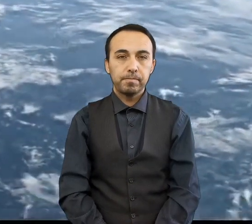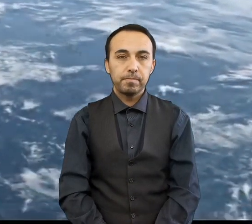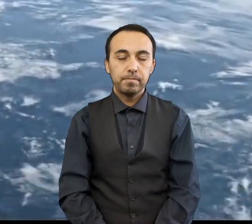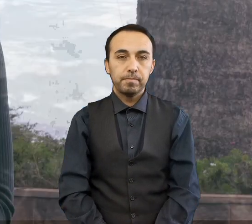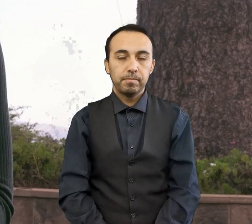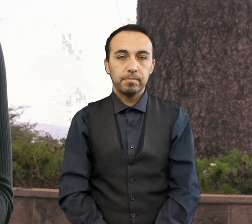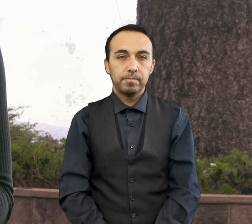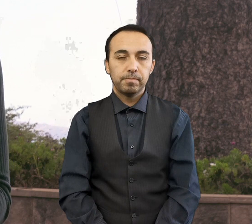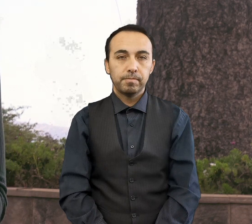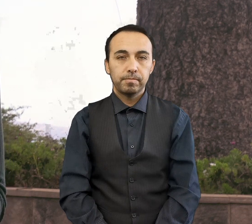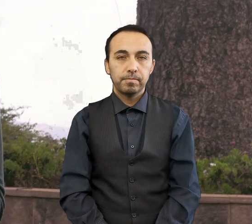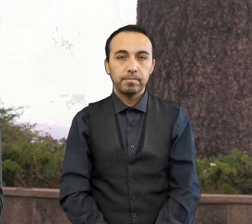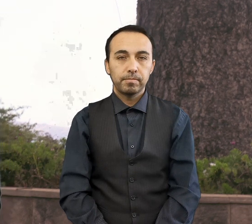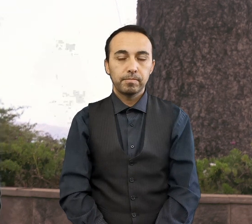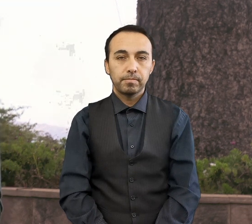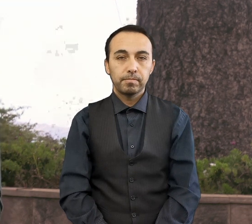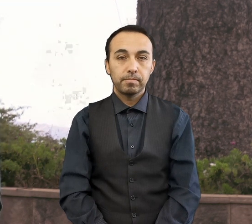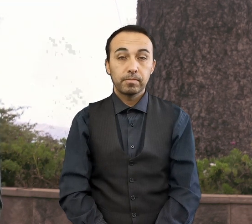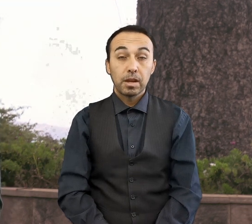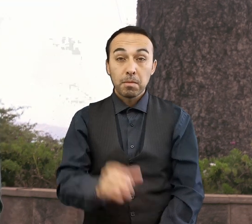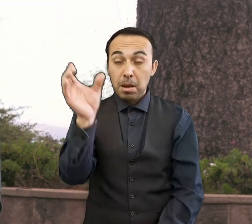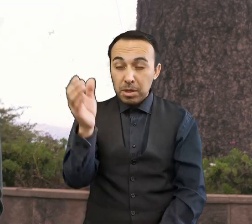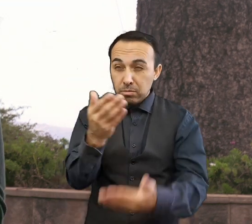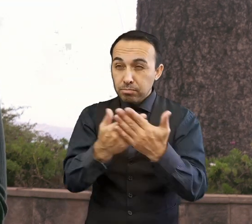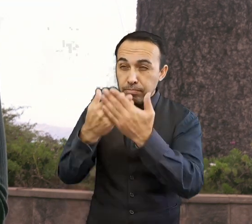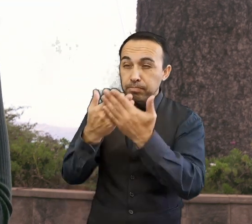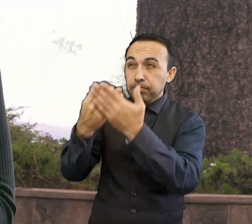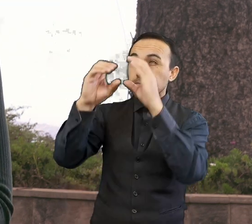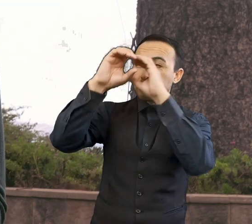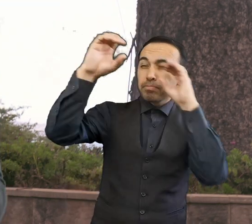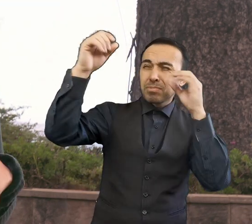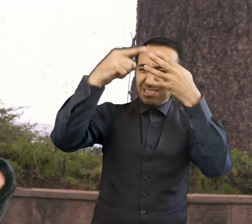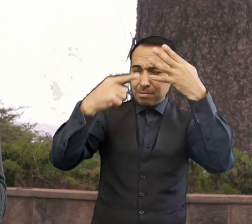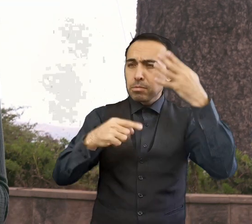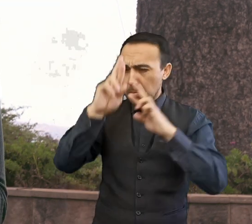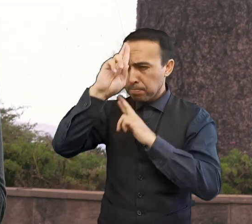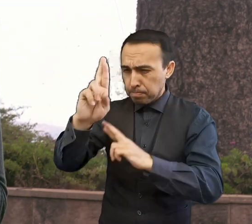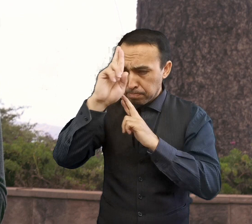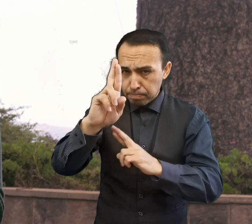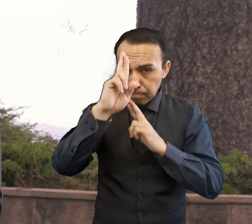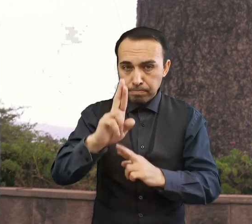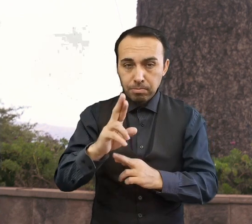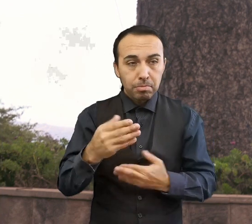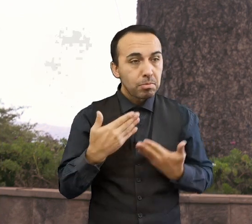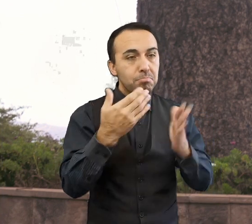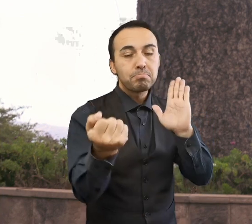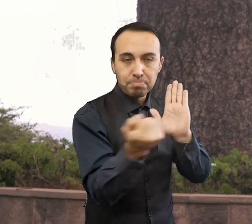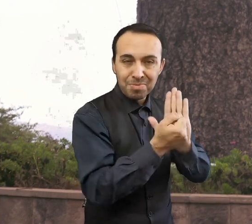Varios astrónomos de Carnegie han sido reconocidos bautizando un asteroide en su honor. Entre ellos se encuentran Día